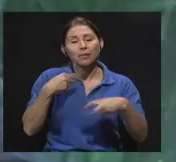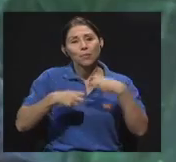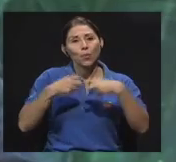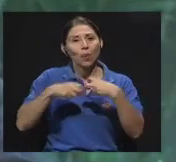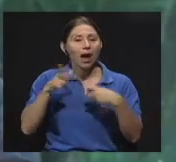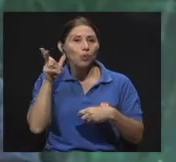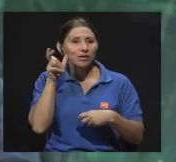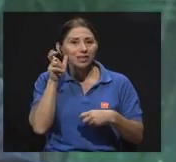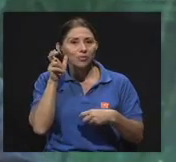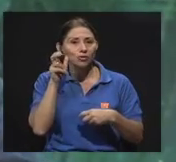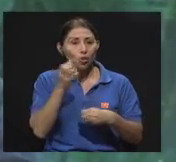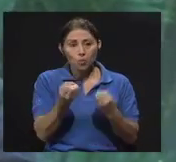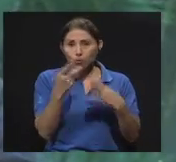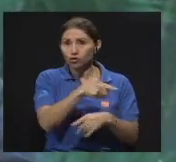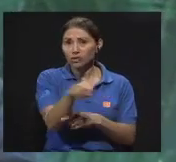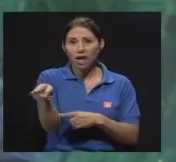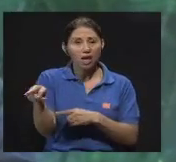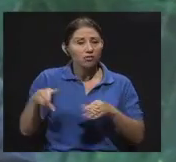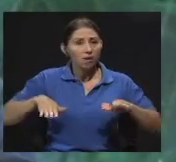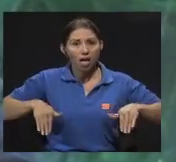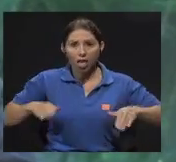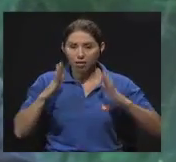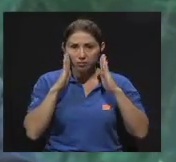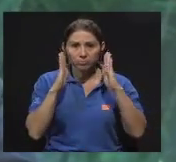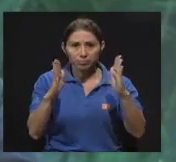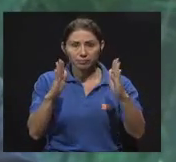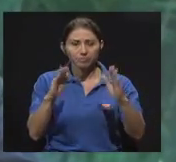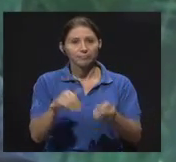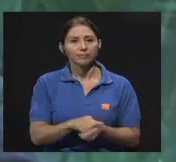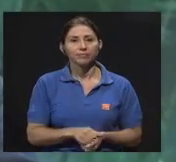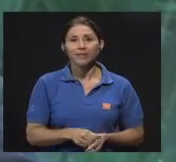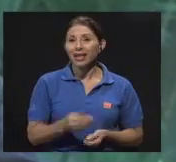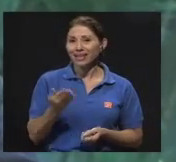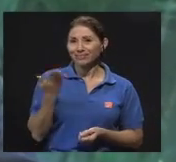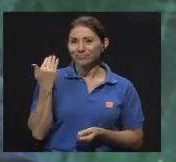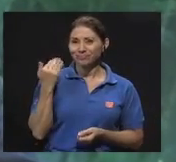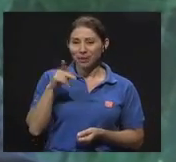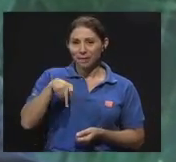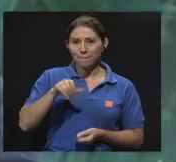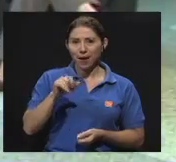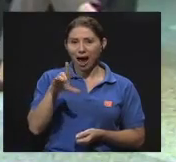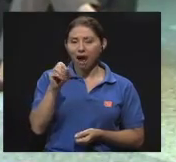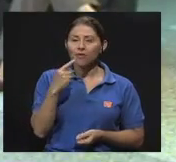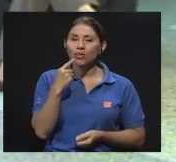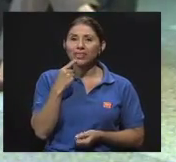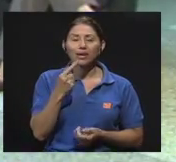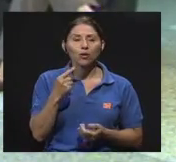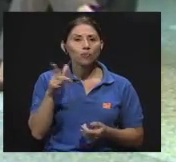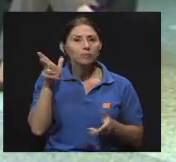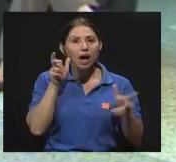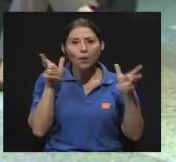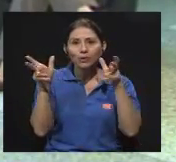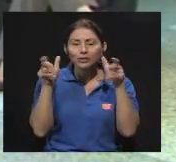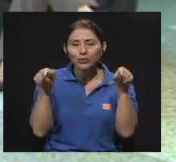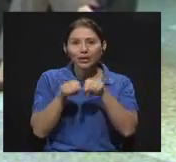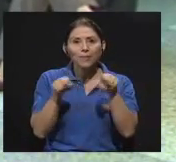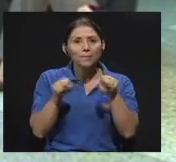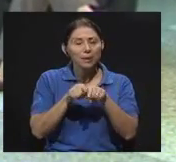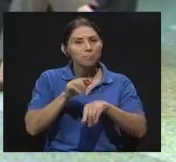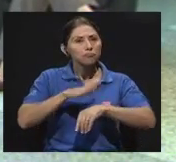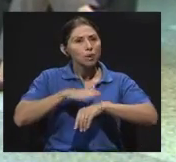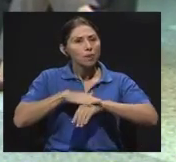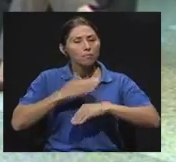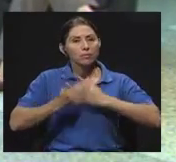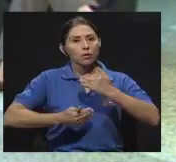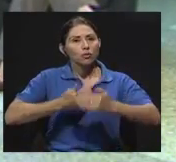y una gran cantidad de ellos sin ser atendidos. Mencionaba ahora, Pablo, el hecho de cómo la audición nos permite también el